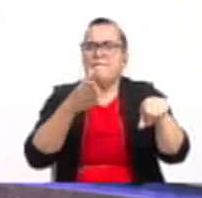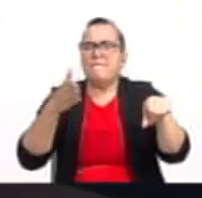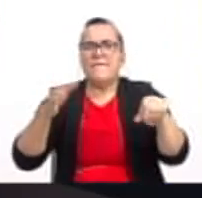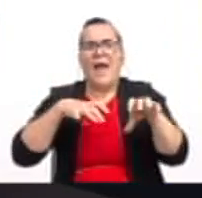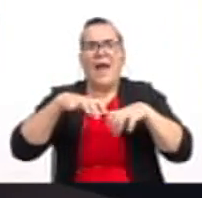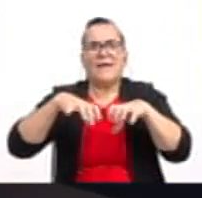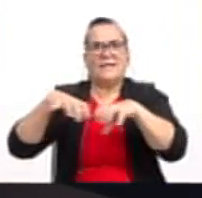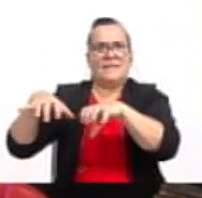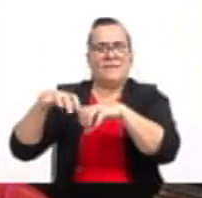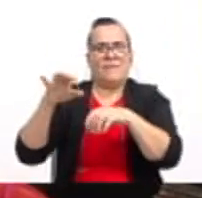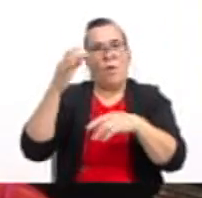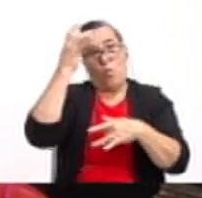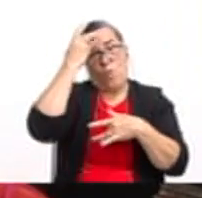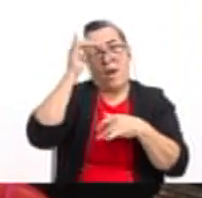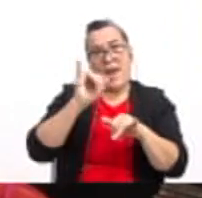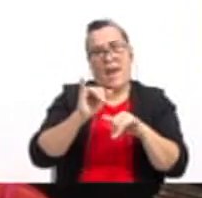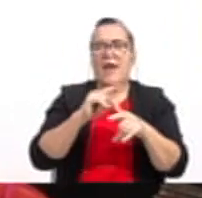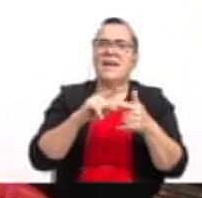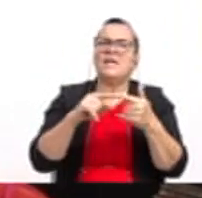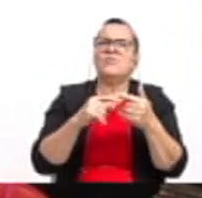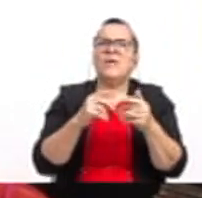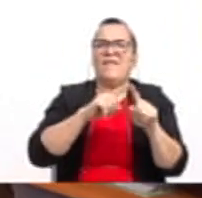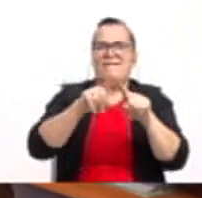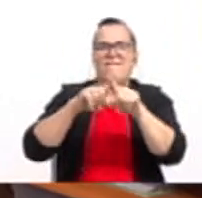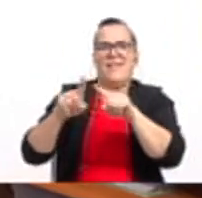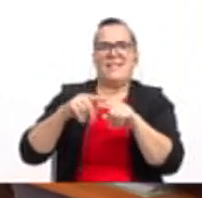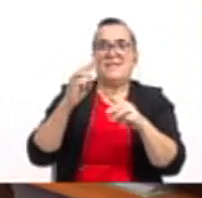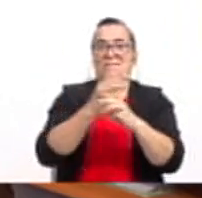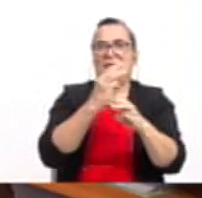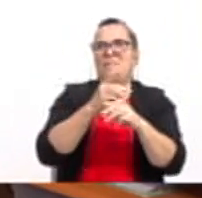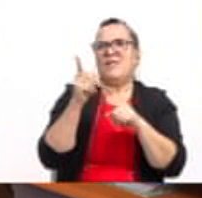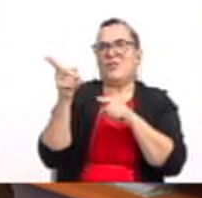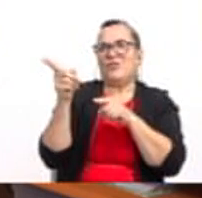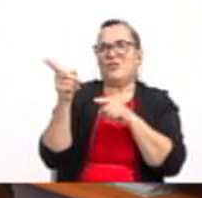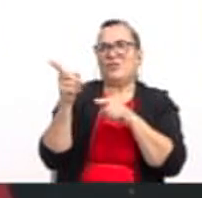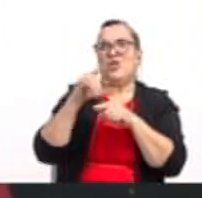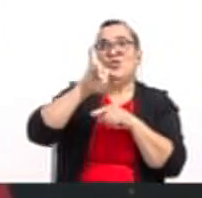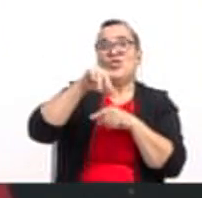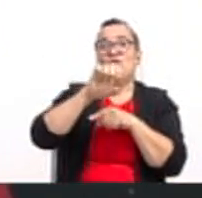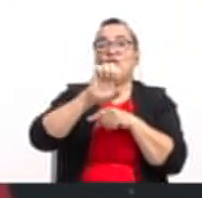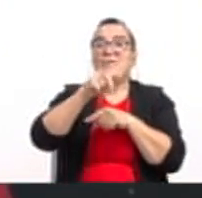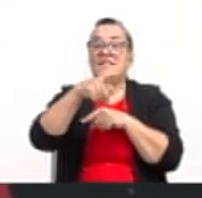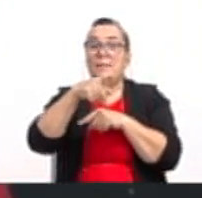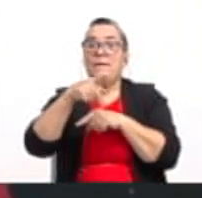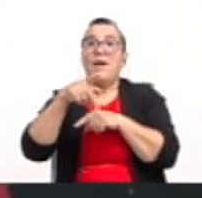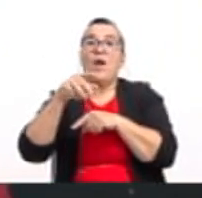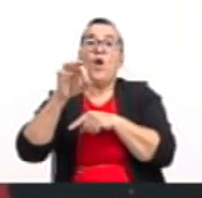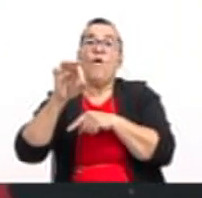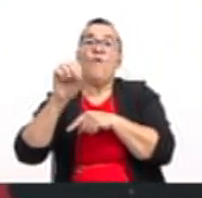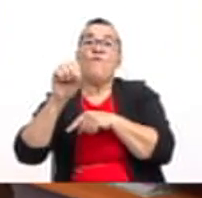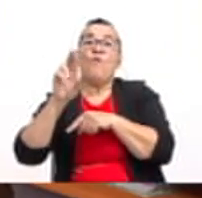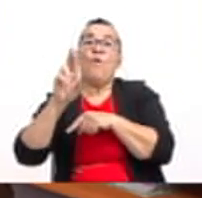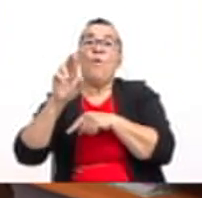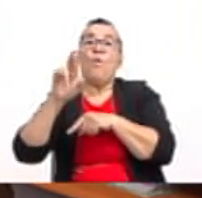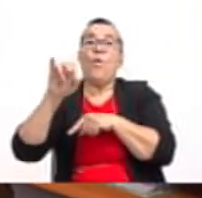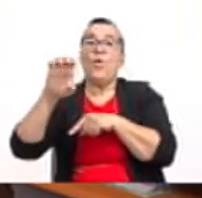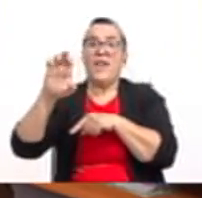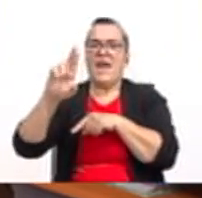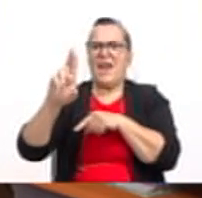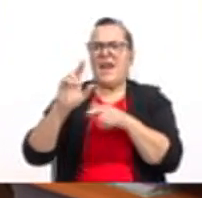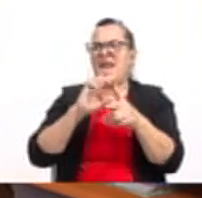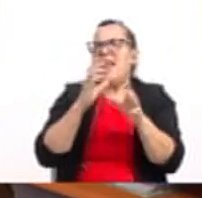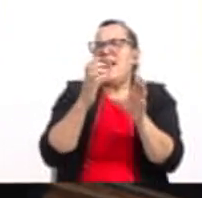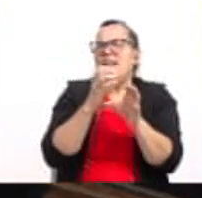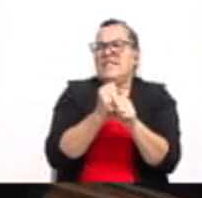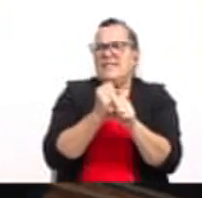enfermedad. Y todo esto gracias a varios matemáticos. Entre ellos, Joseph Fourier, que aplicó una fórmula para la síntesis de objetos